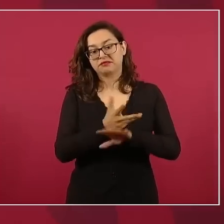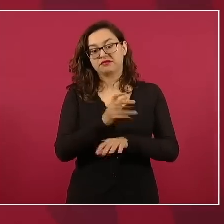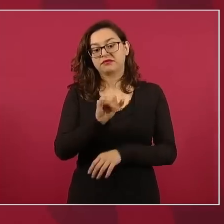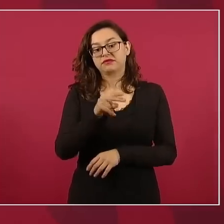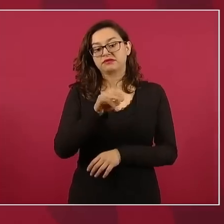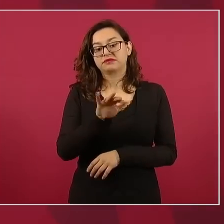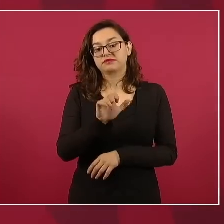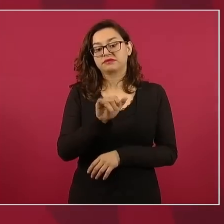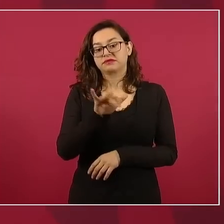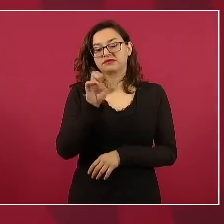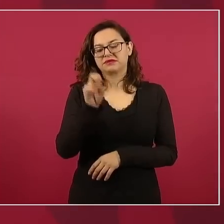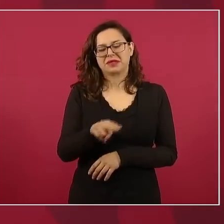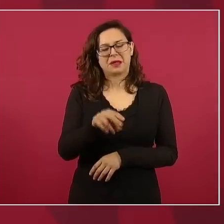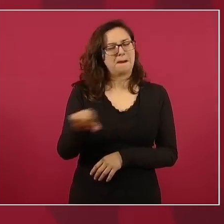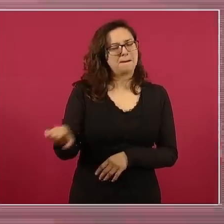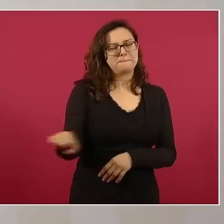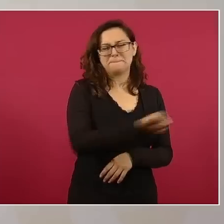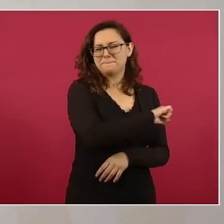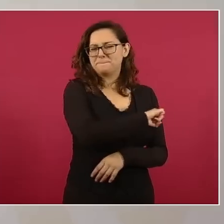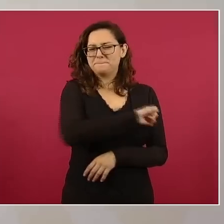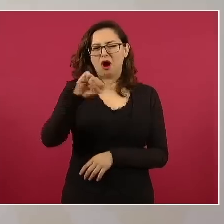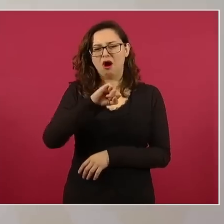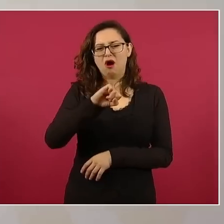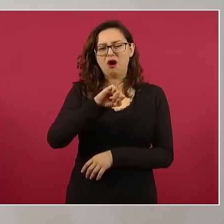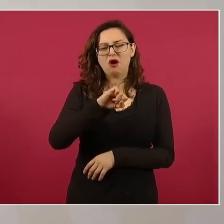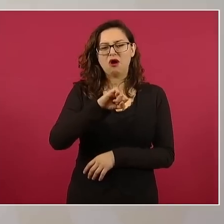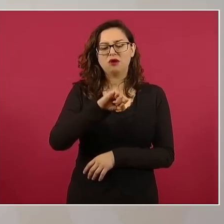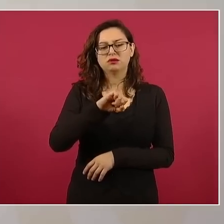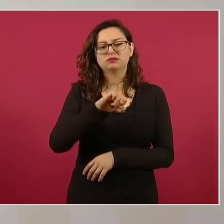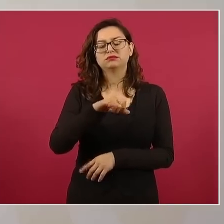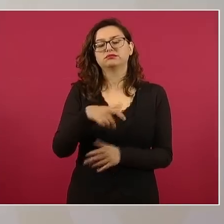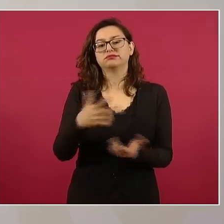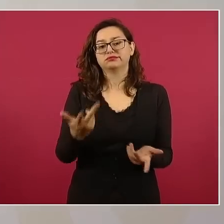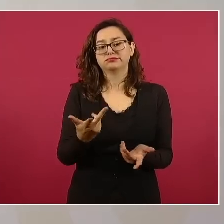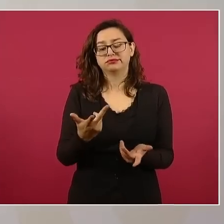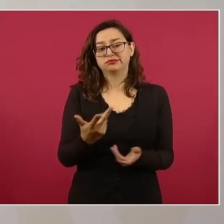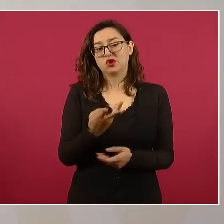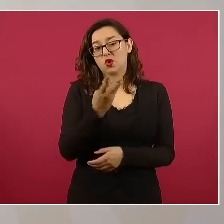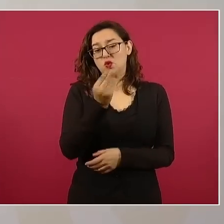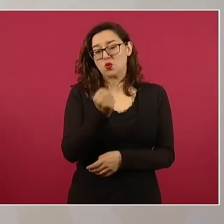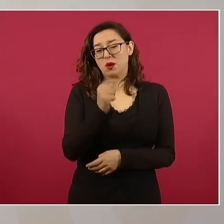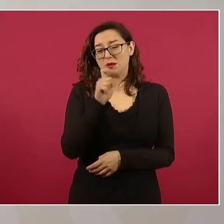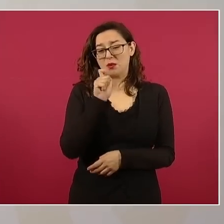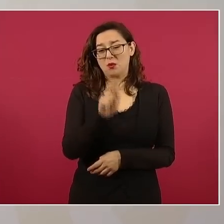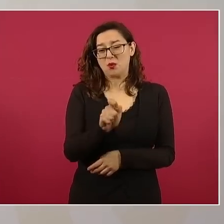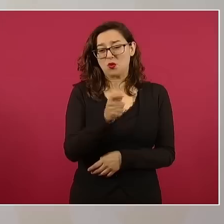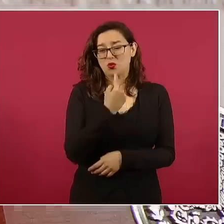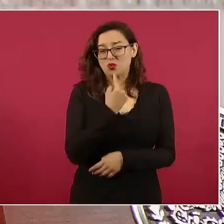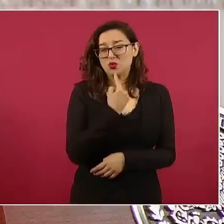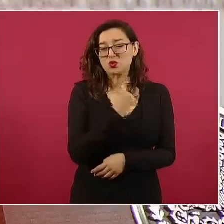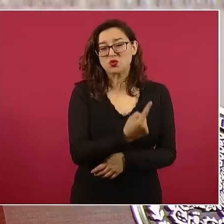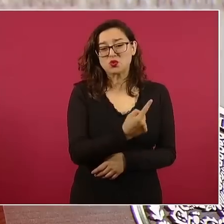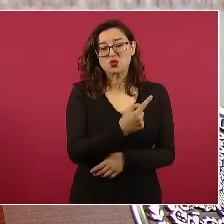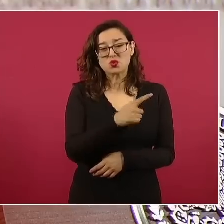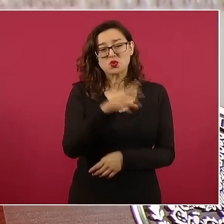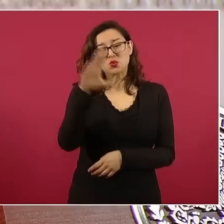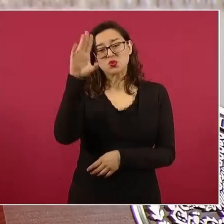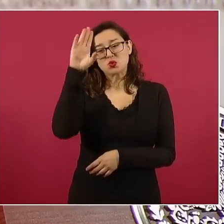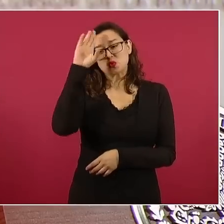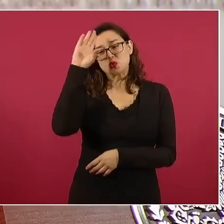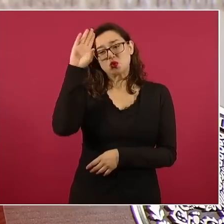de inflación en Estados Unidos, aumentó la inflación a 9.1, nosotros